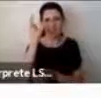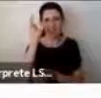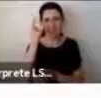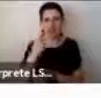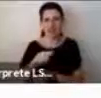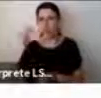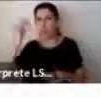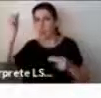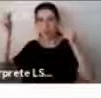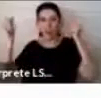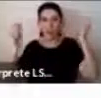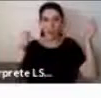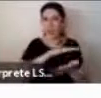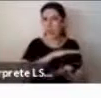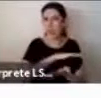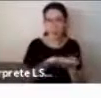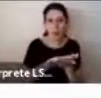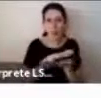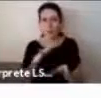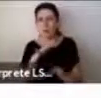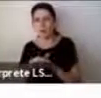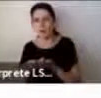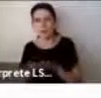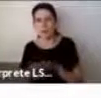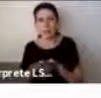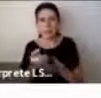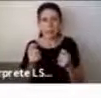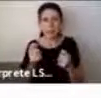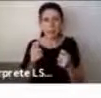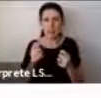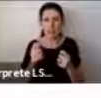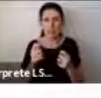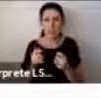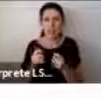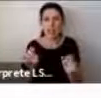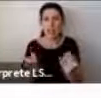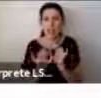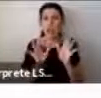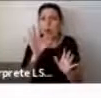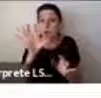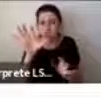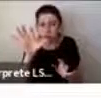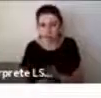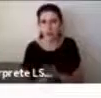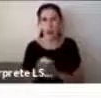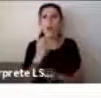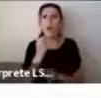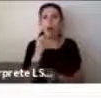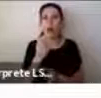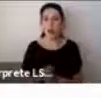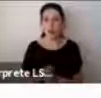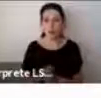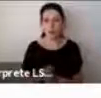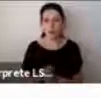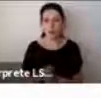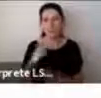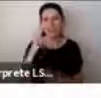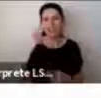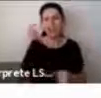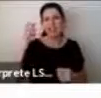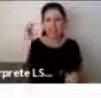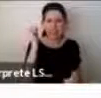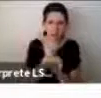tratamos de identificar los que pudiesen ser los más claros. Era un trabajo más pesado, pero realmente creemos que se logró un poco